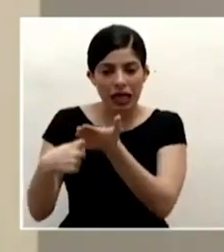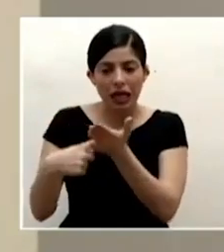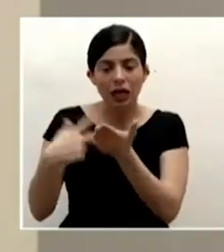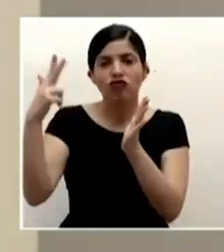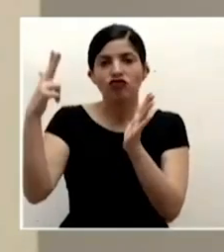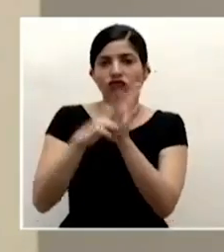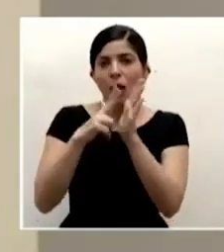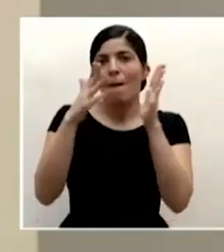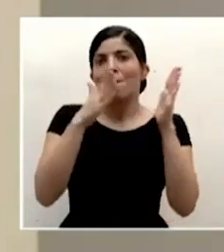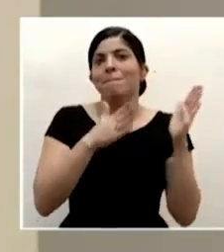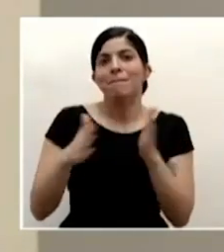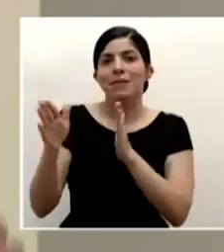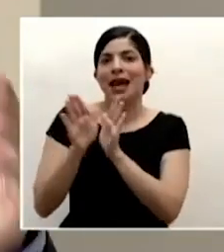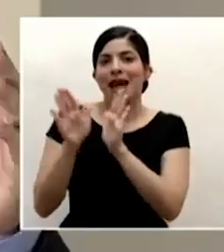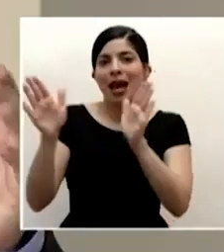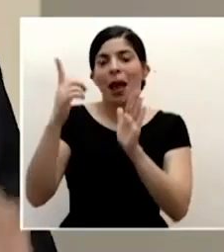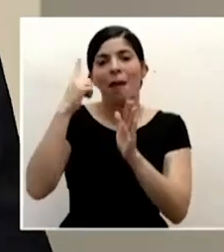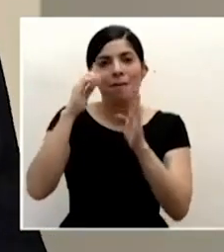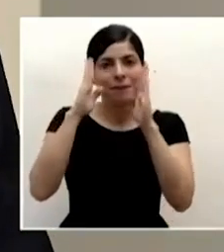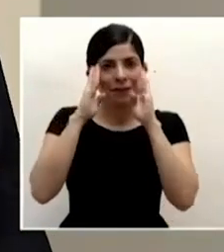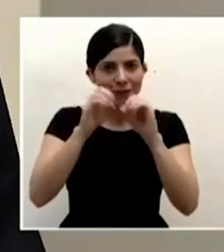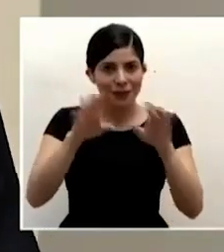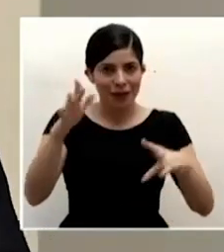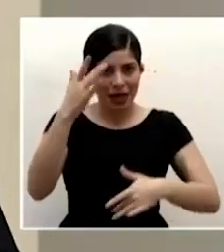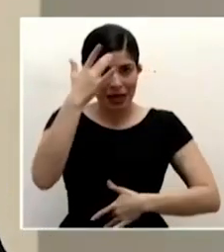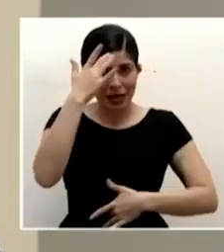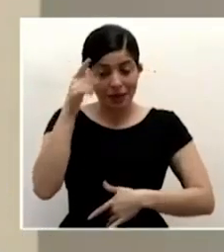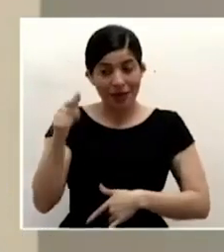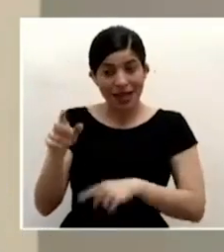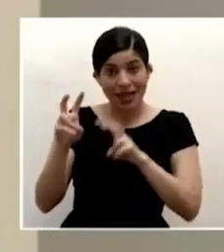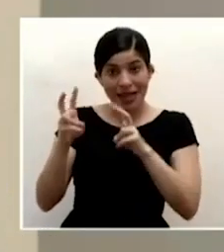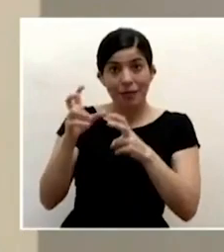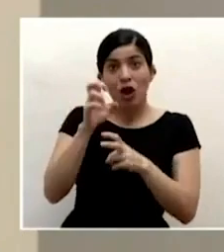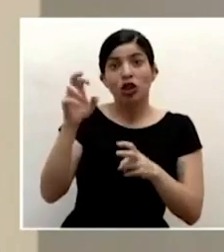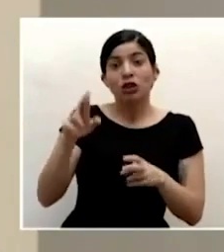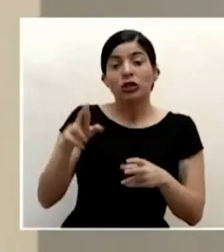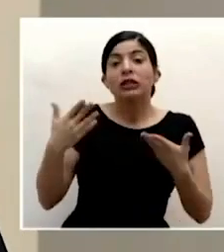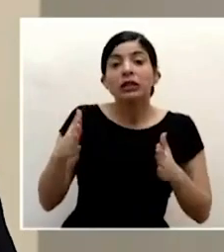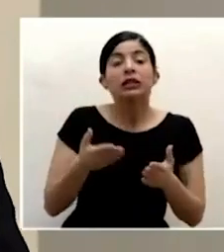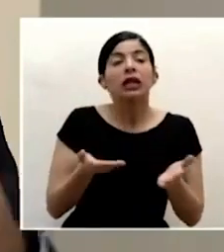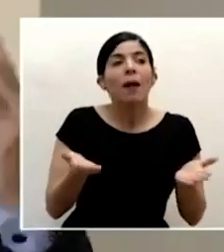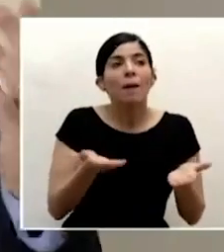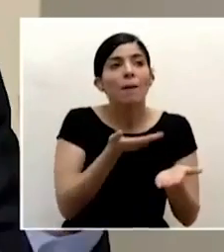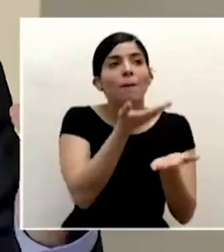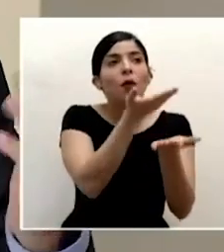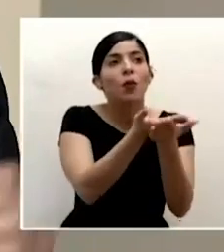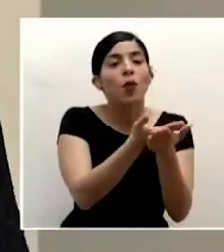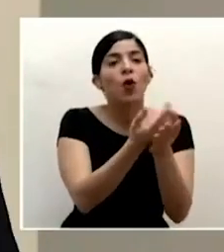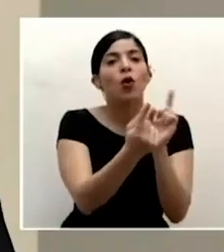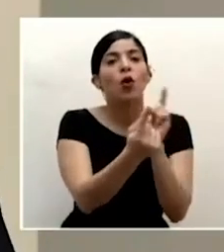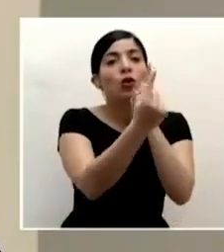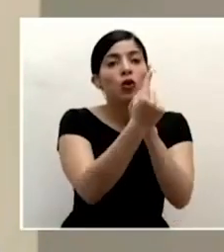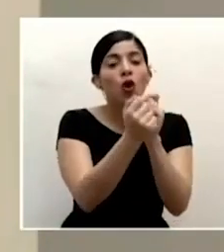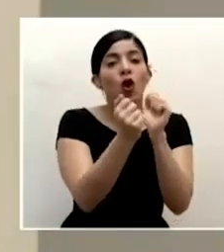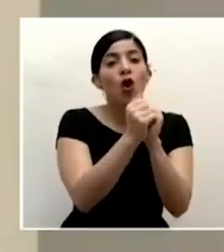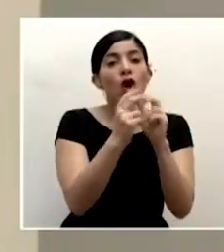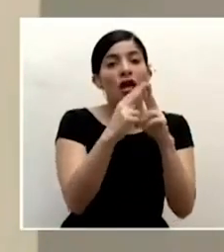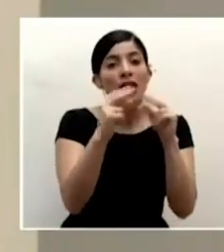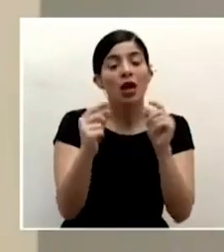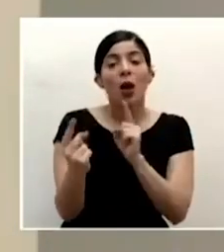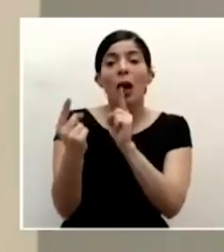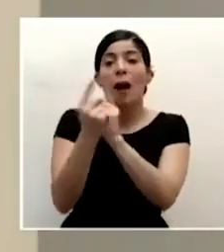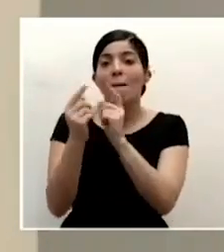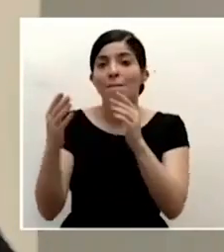para atender esta pandemia en ese marco costa rica ha promovido encuentros bilaterales tanto con nicaragua como con